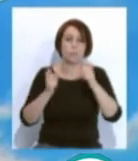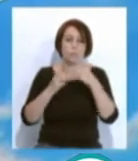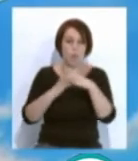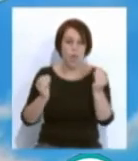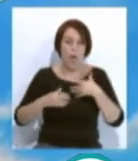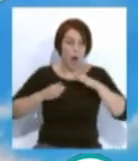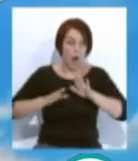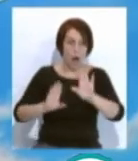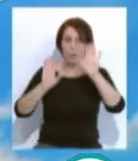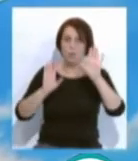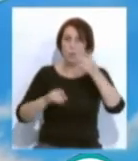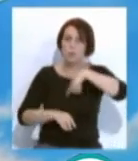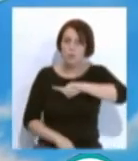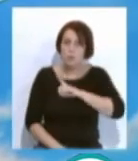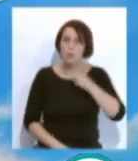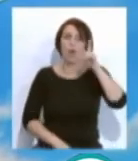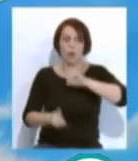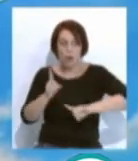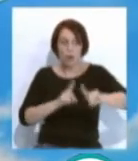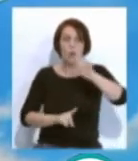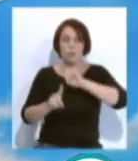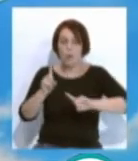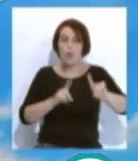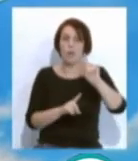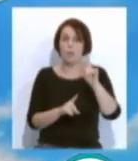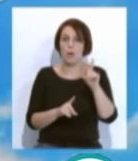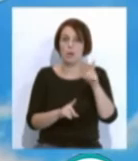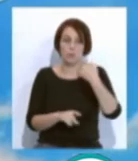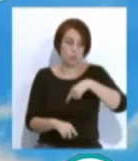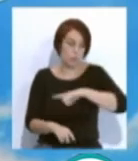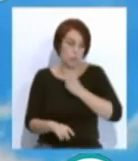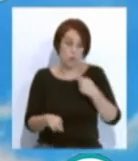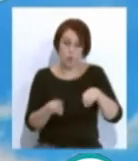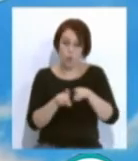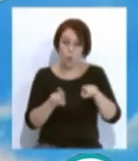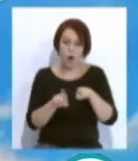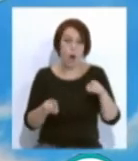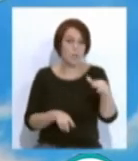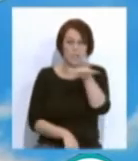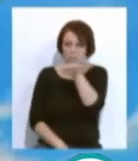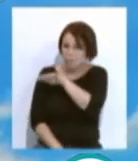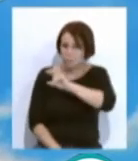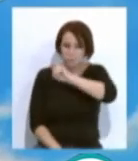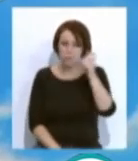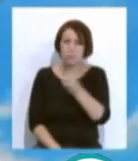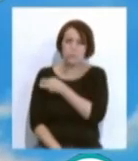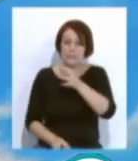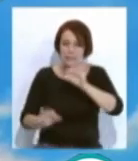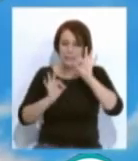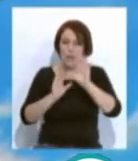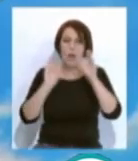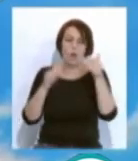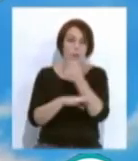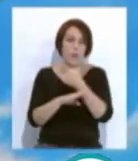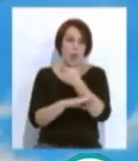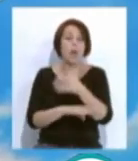de eso, sigamos teniendo problemas como estamos teniendo problemas en muchos sitios, particularmente en la atención primaria,